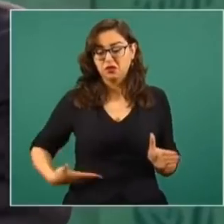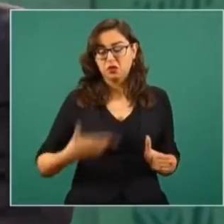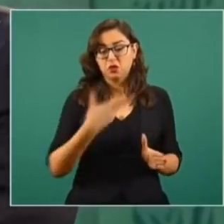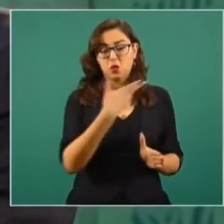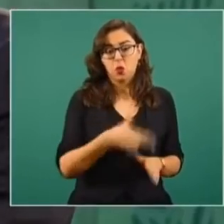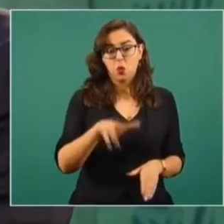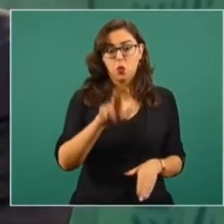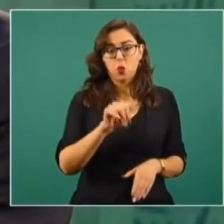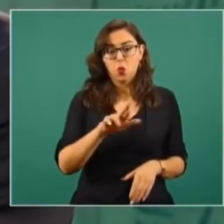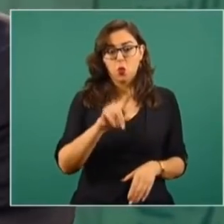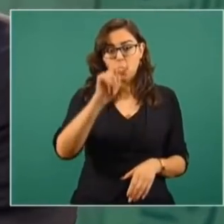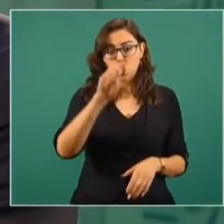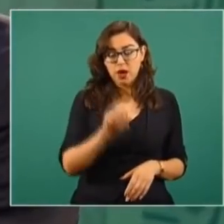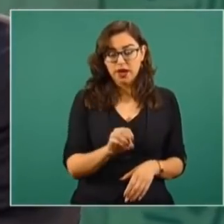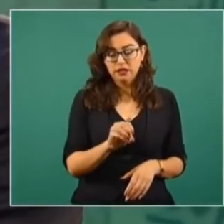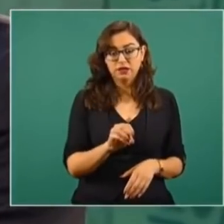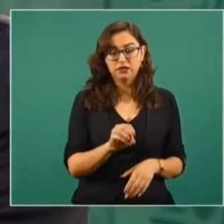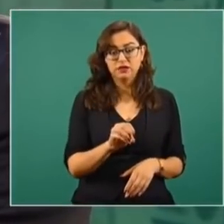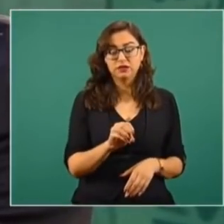cuartelazo.